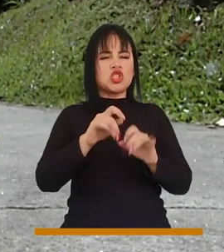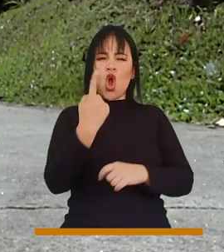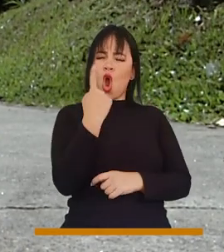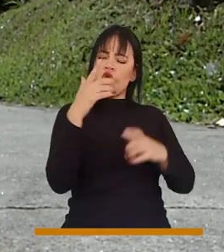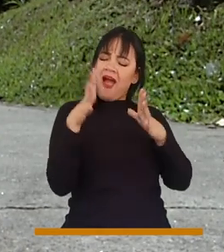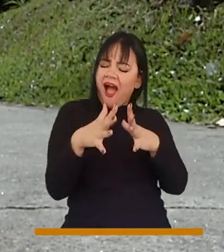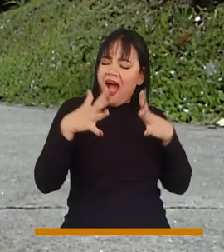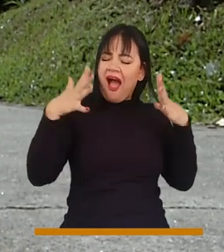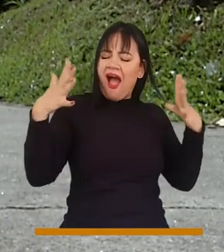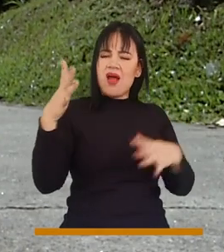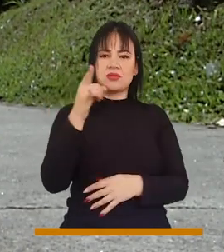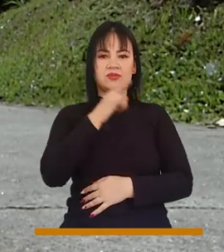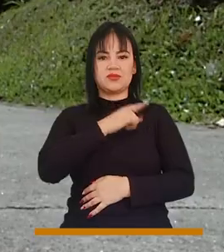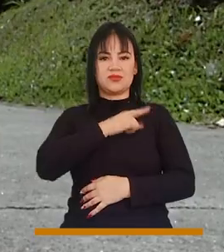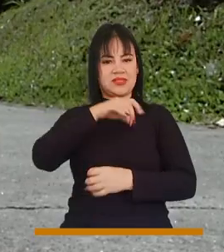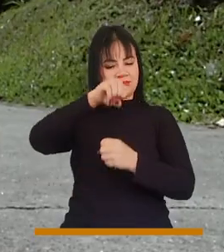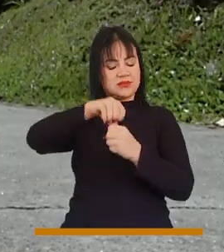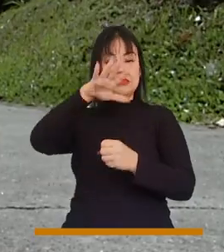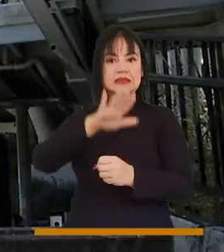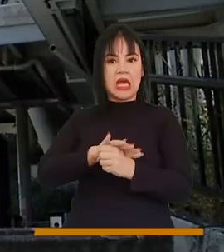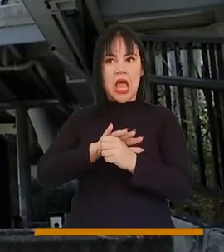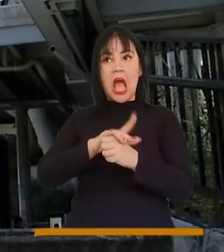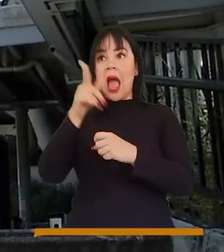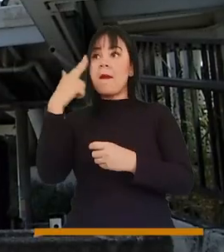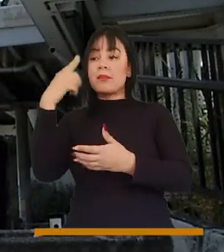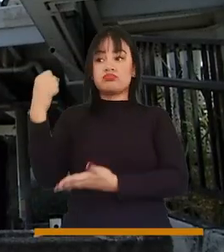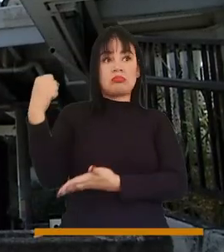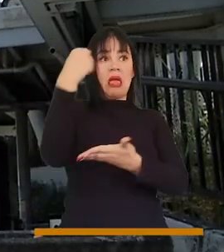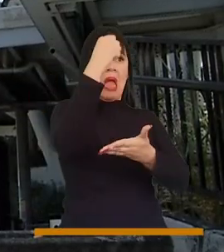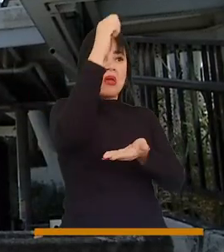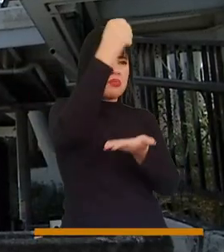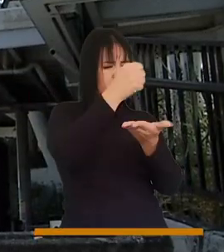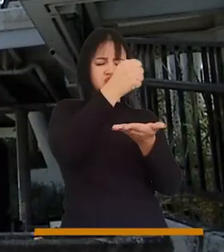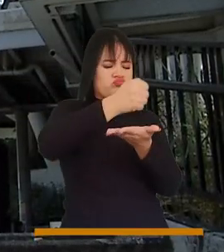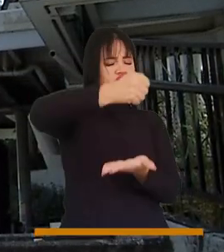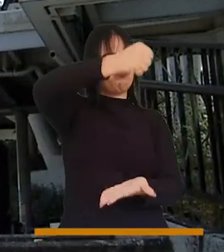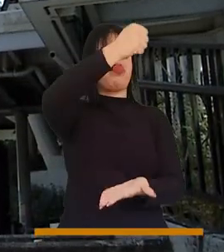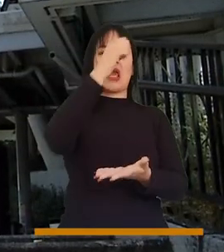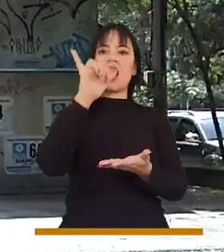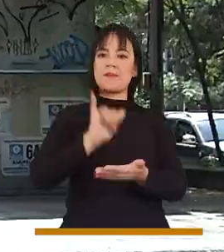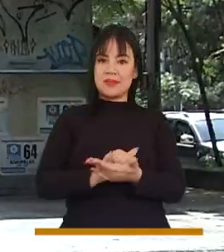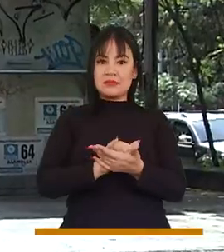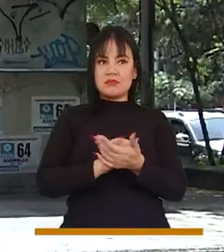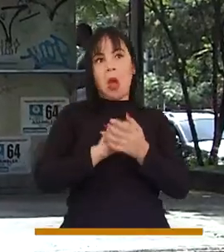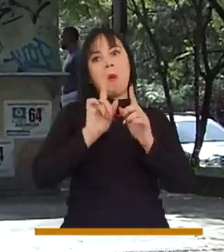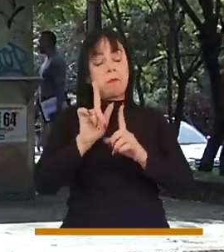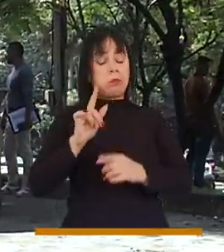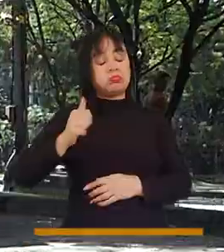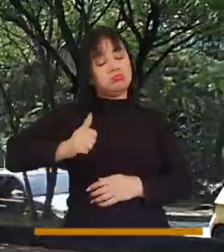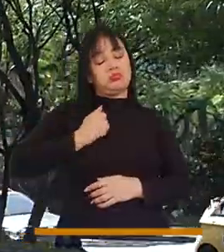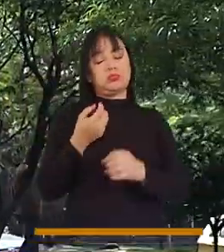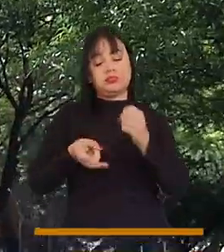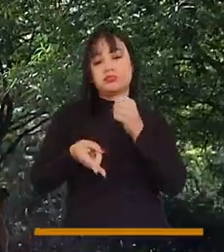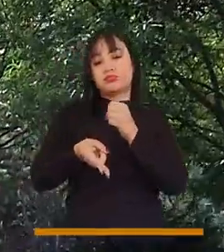una gran universidad distrital sin perder los aportes que le hace la nación a estas instituciones. Y con ese dinero que